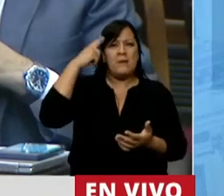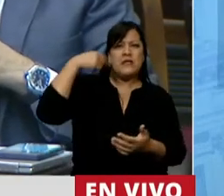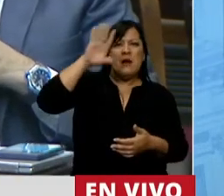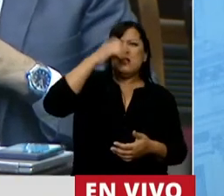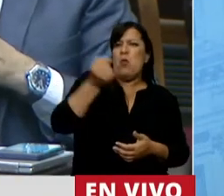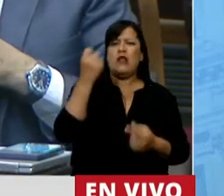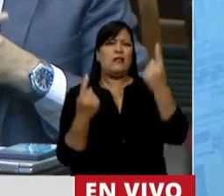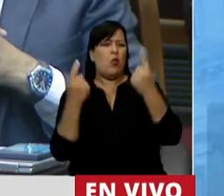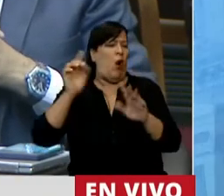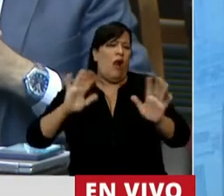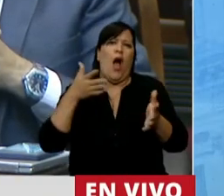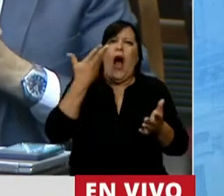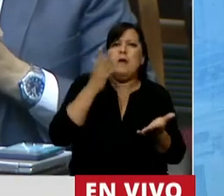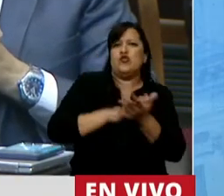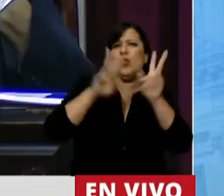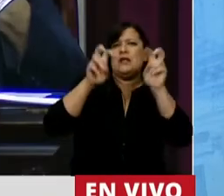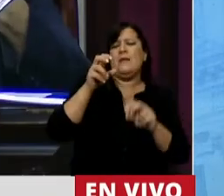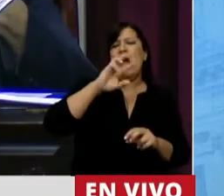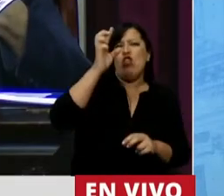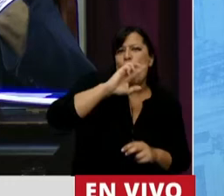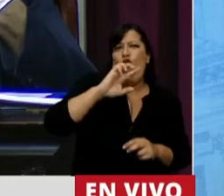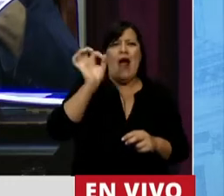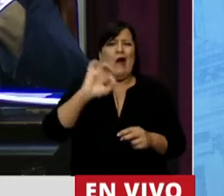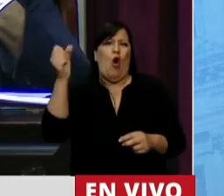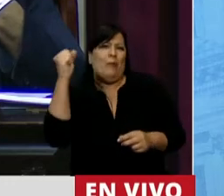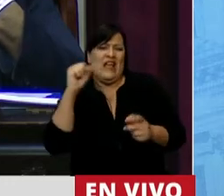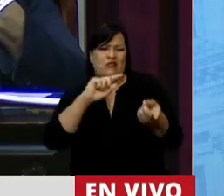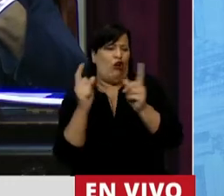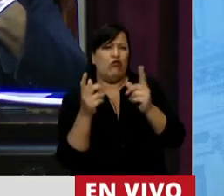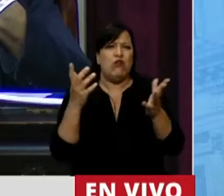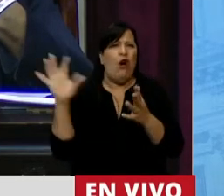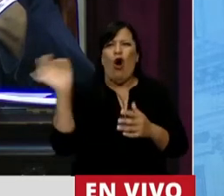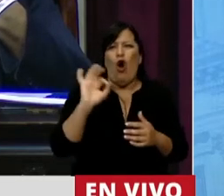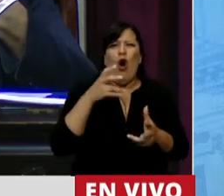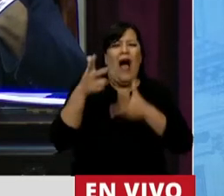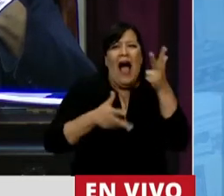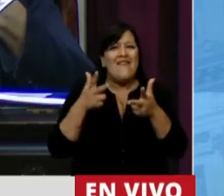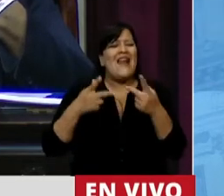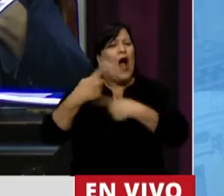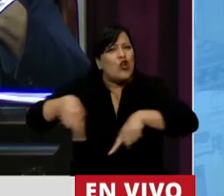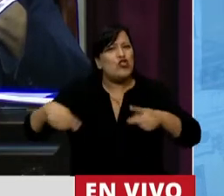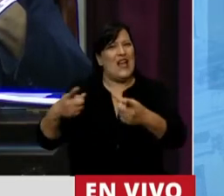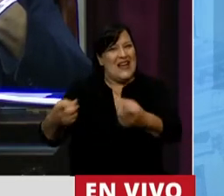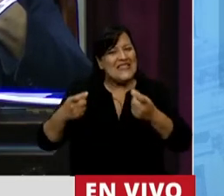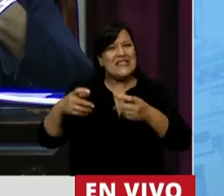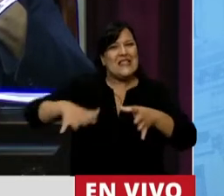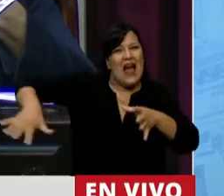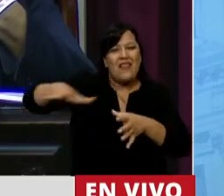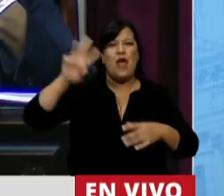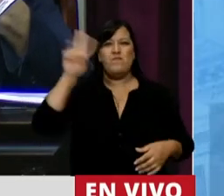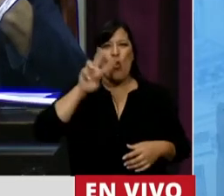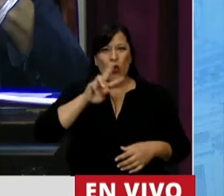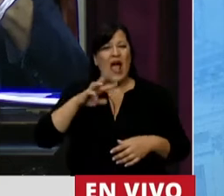Si hablar del dólar o del cambio en esta casa, o hablar de las necesidades de las mujeres de